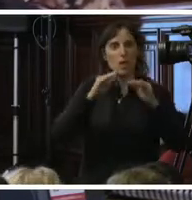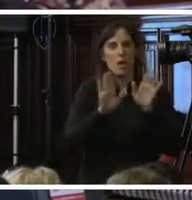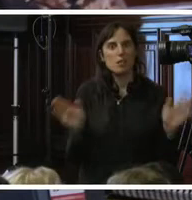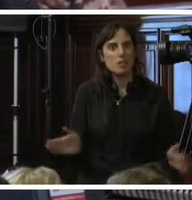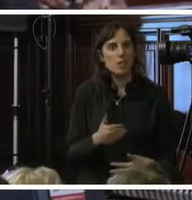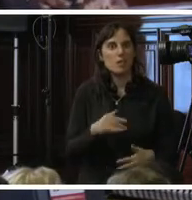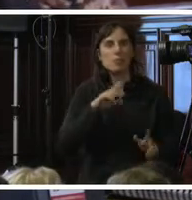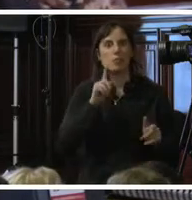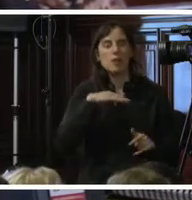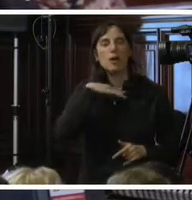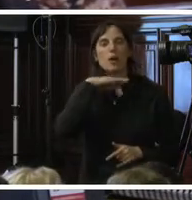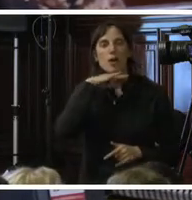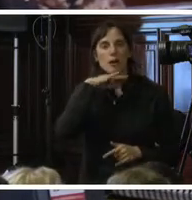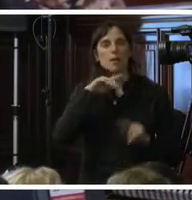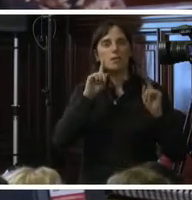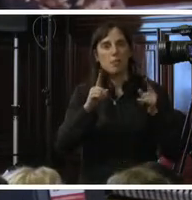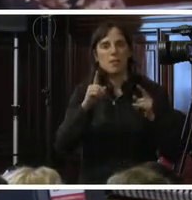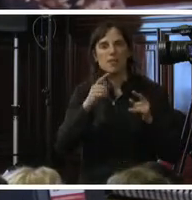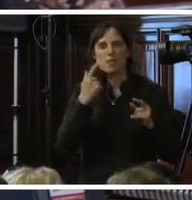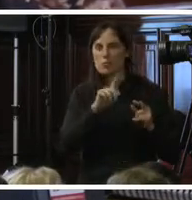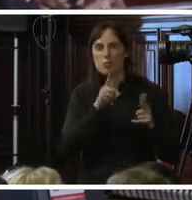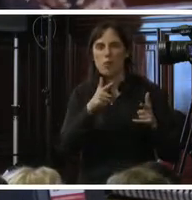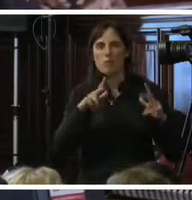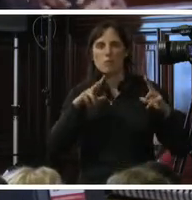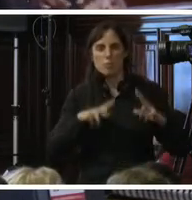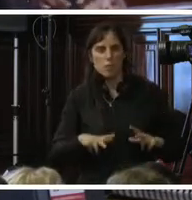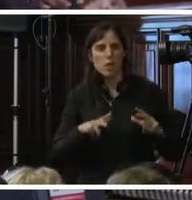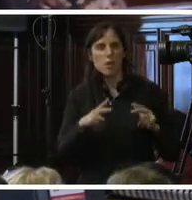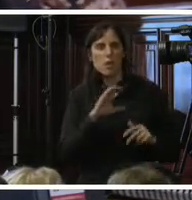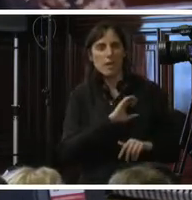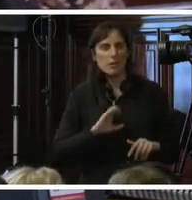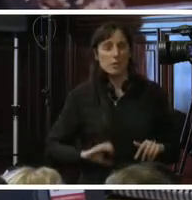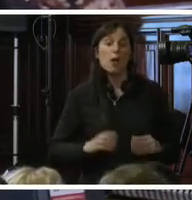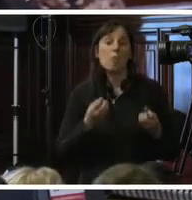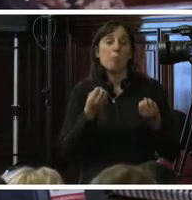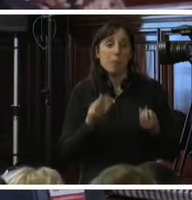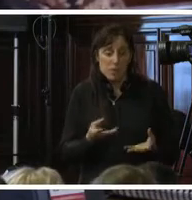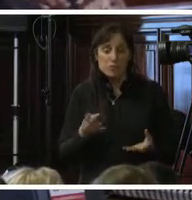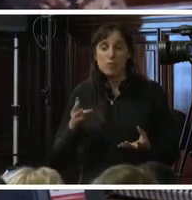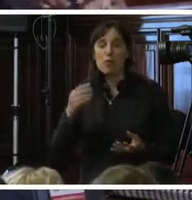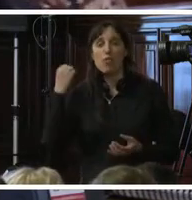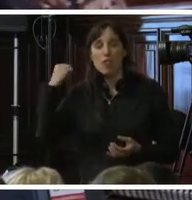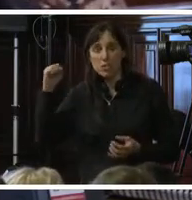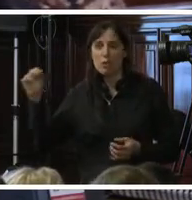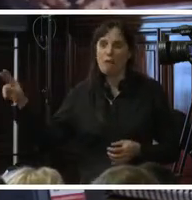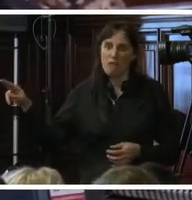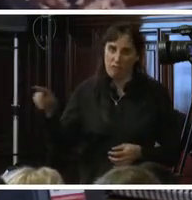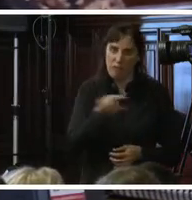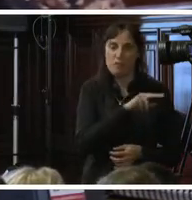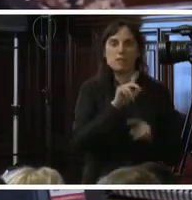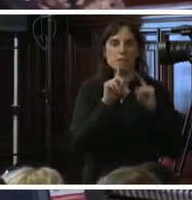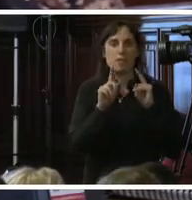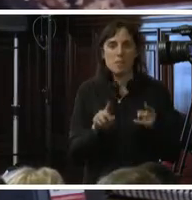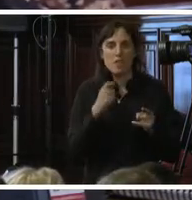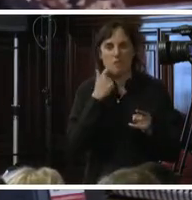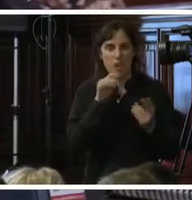corrupción, el tema de la informalidad en el Estado que permite que la trata perdure y no permite que podamos enfrentarla. Entonces,